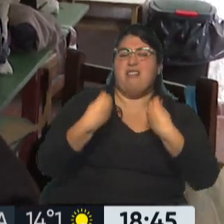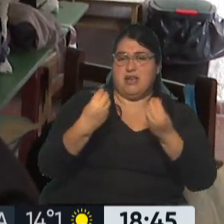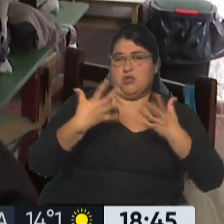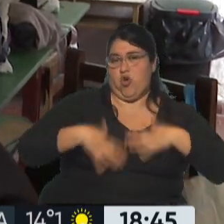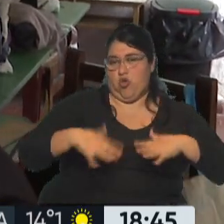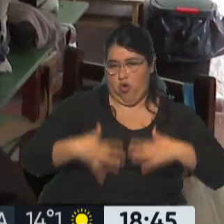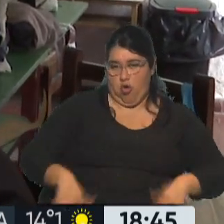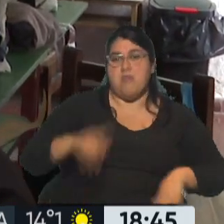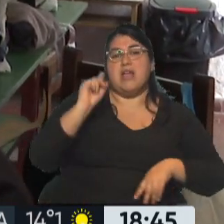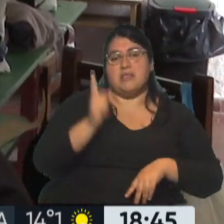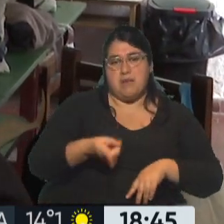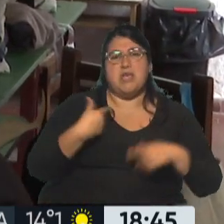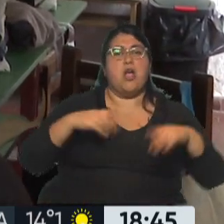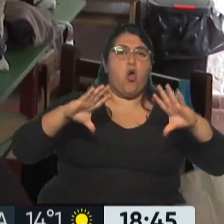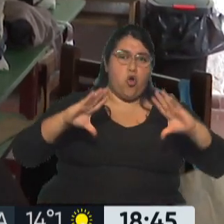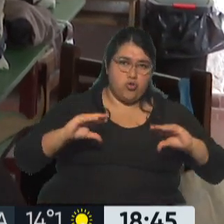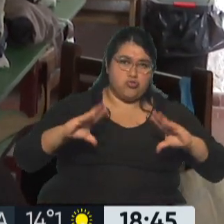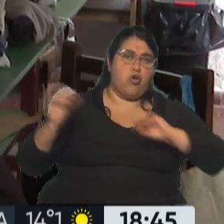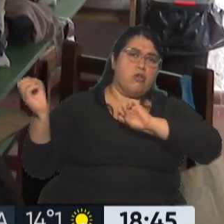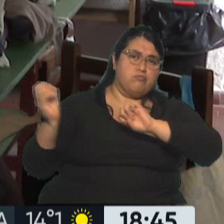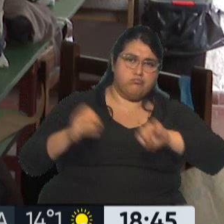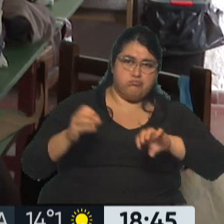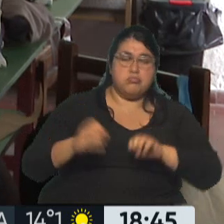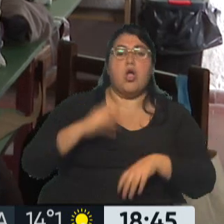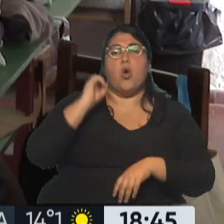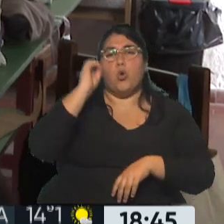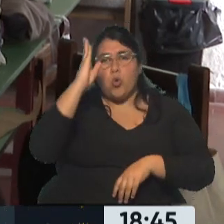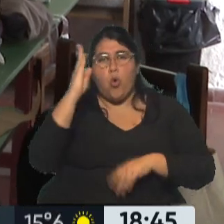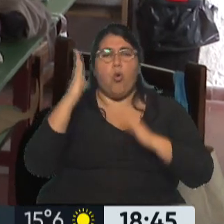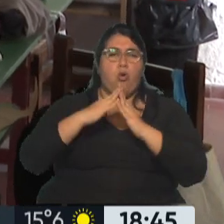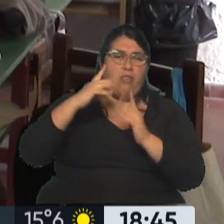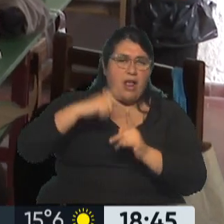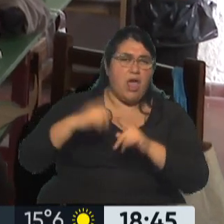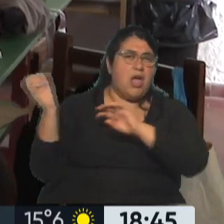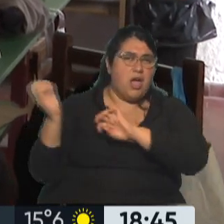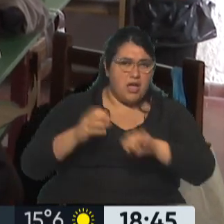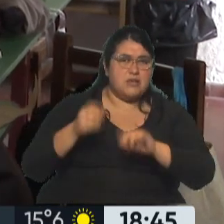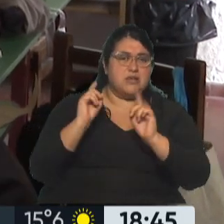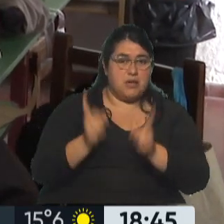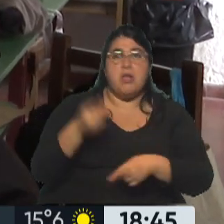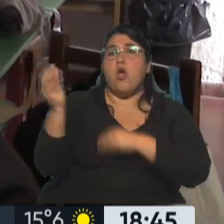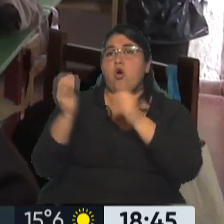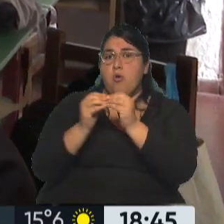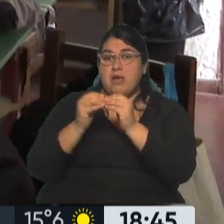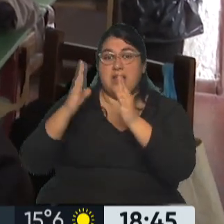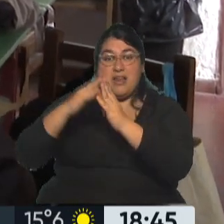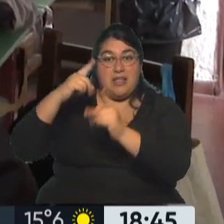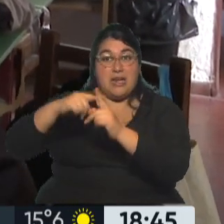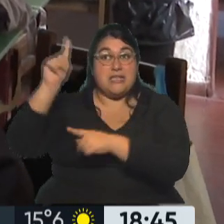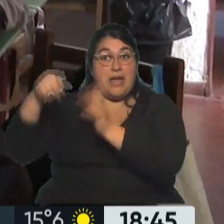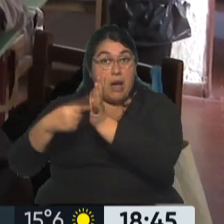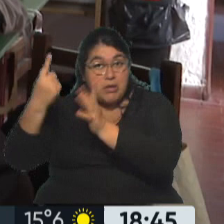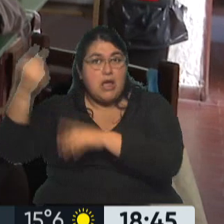pero también estuvieron llegando muchos colchones de clubes, de parroquias. Hoy incluso llegaron compañeros de una parroquia de capital